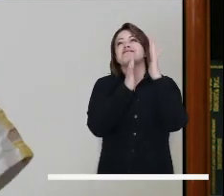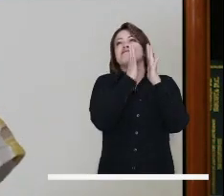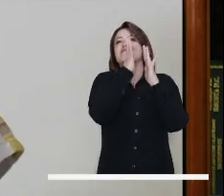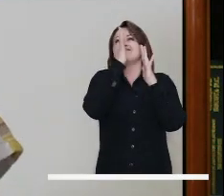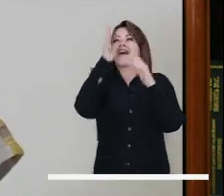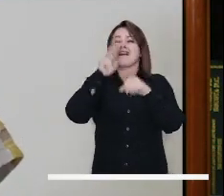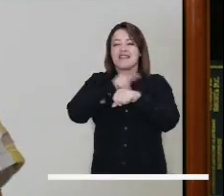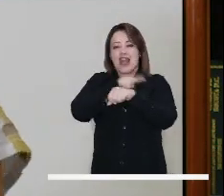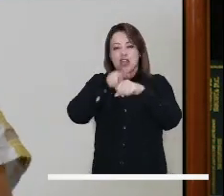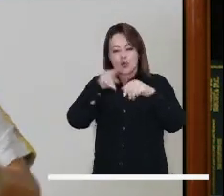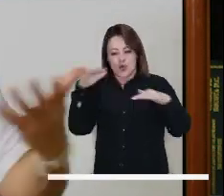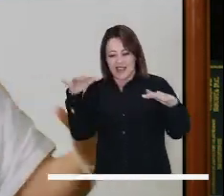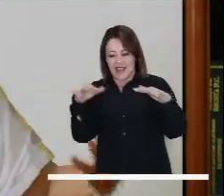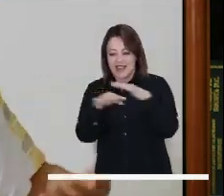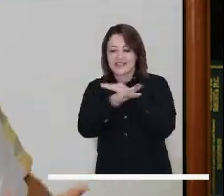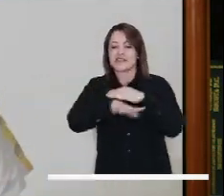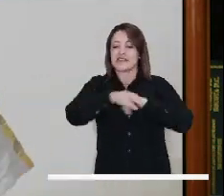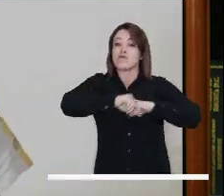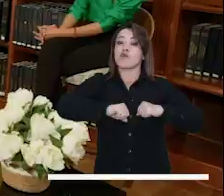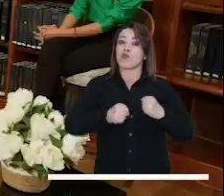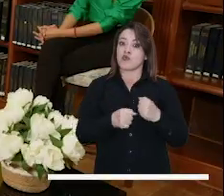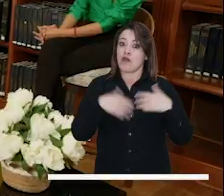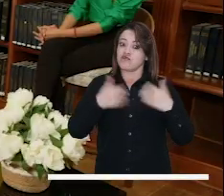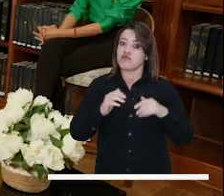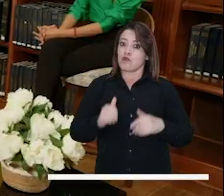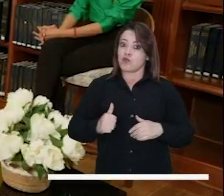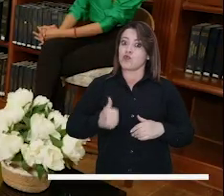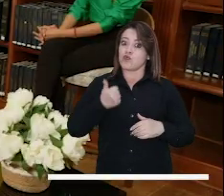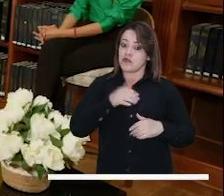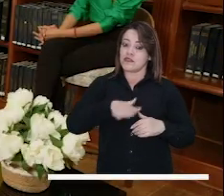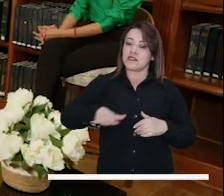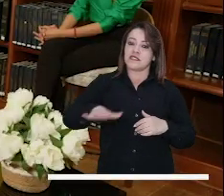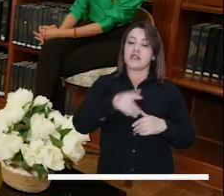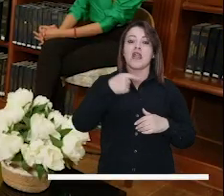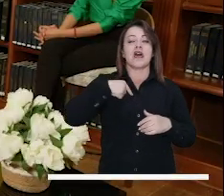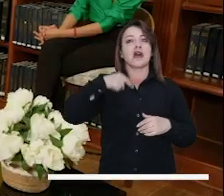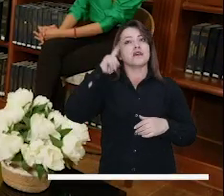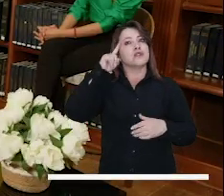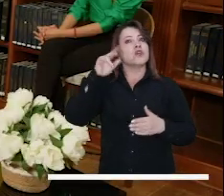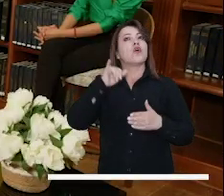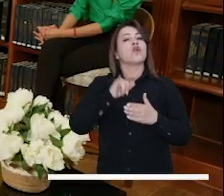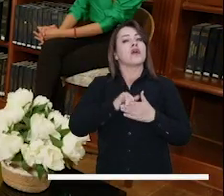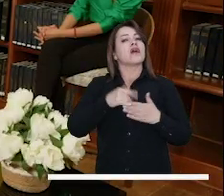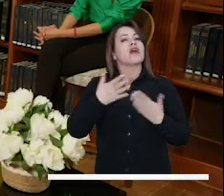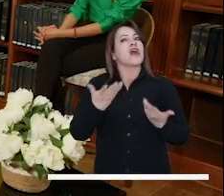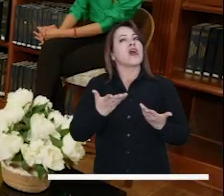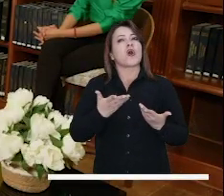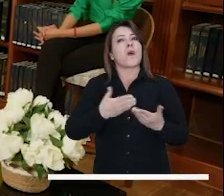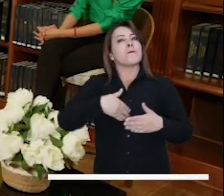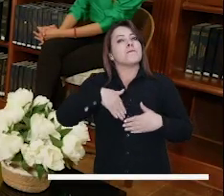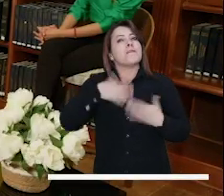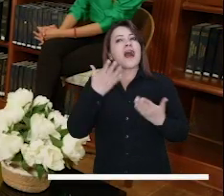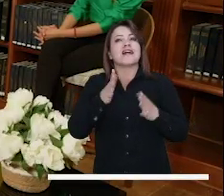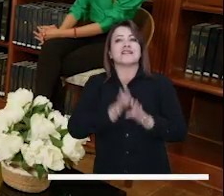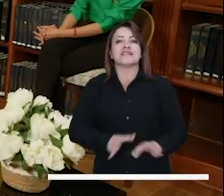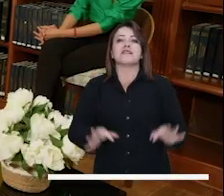a los ciclos de la naturaleza. Y Bogotá tiene todo. Yo creo que tenemos un reto fundamental y es el de bio